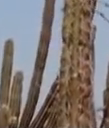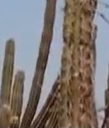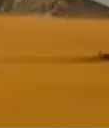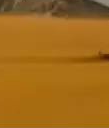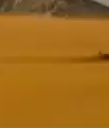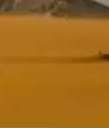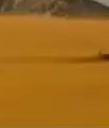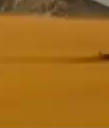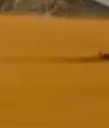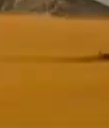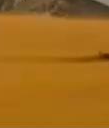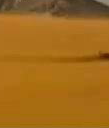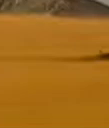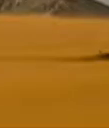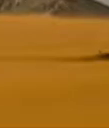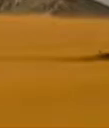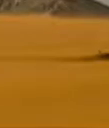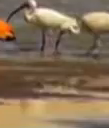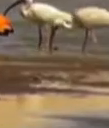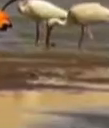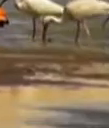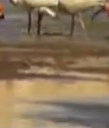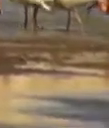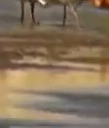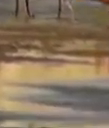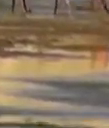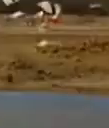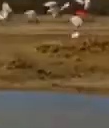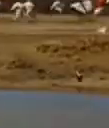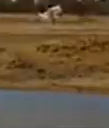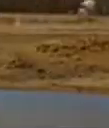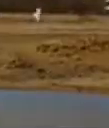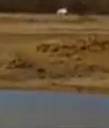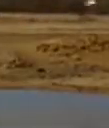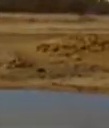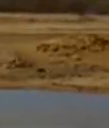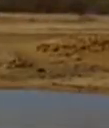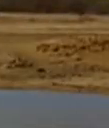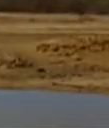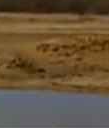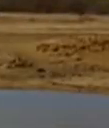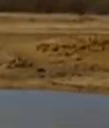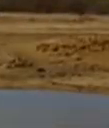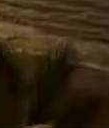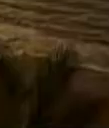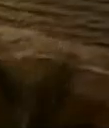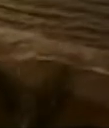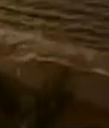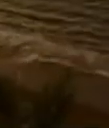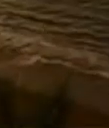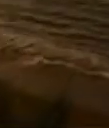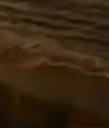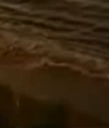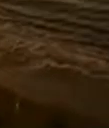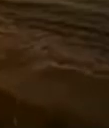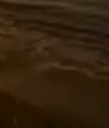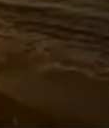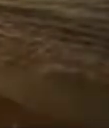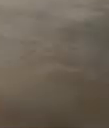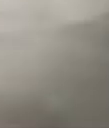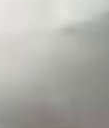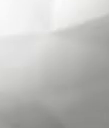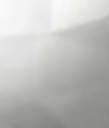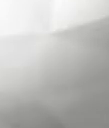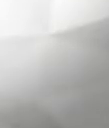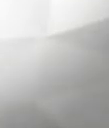pero por hoy yo te lo presto si yo te quiero con el alma si yo te quiero hasta